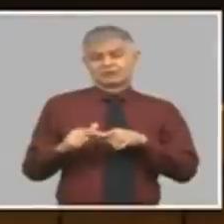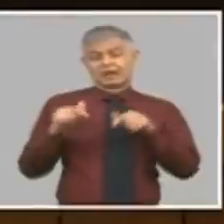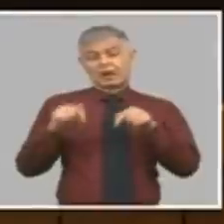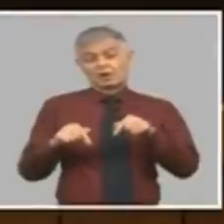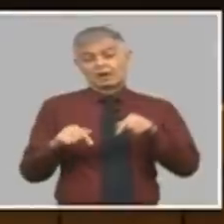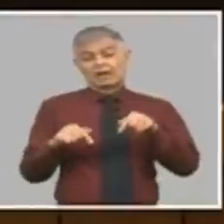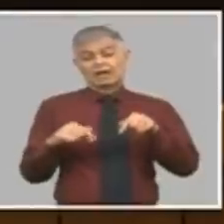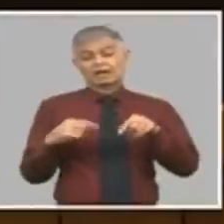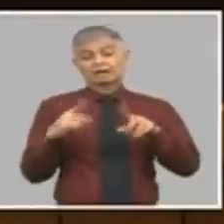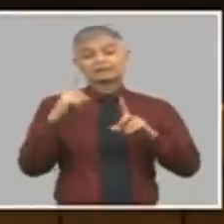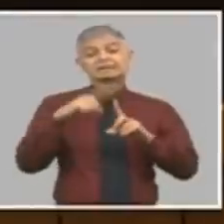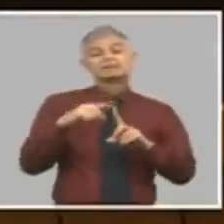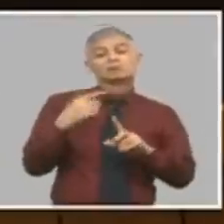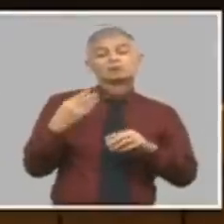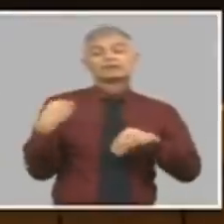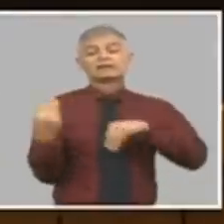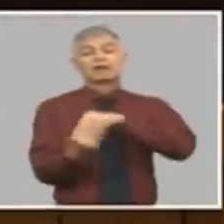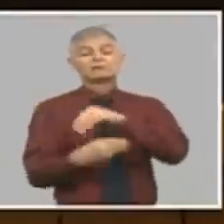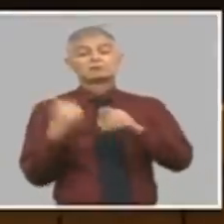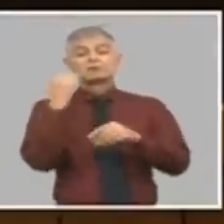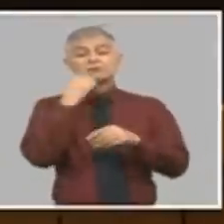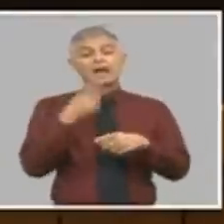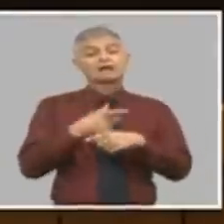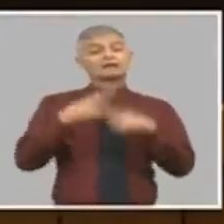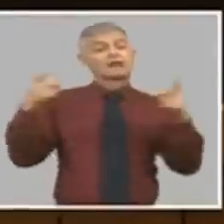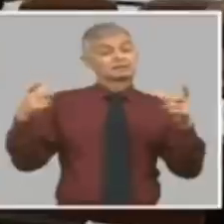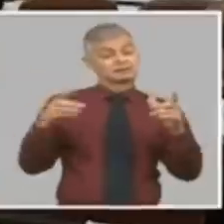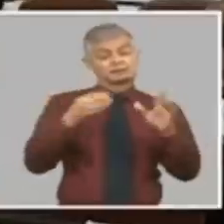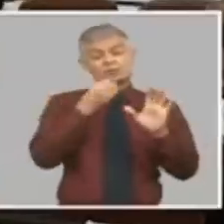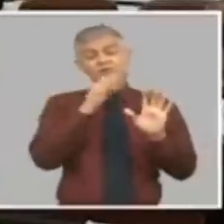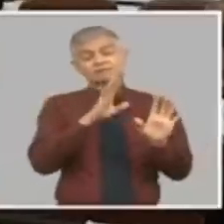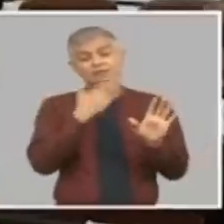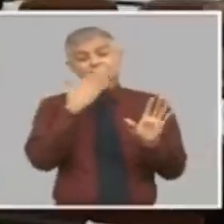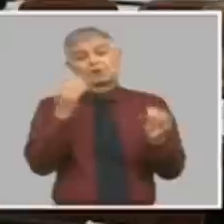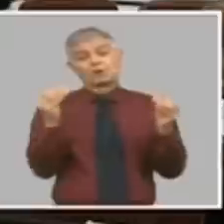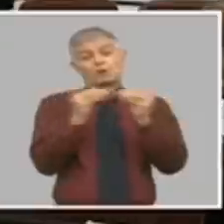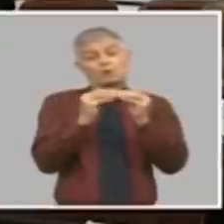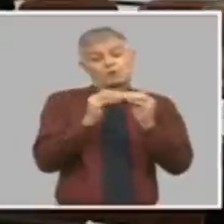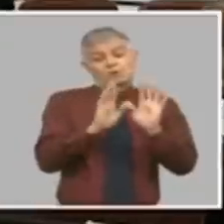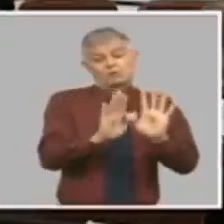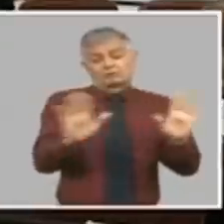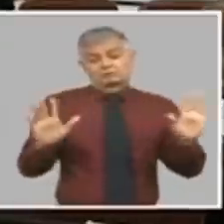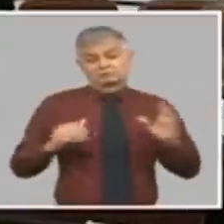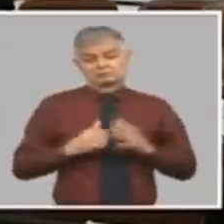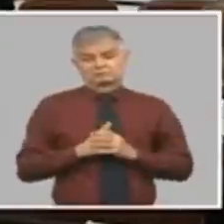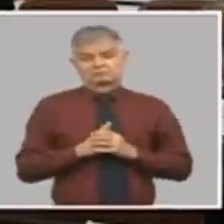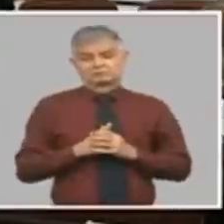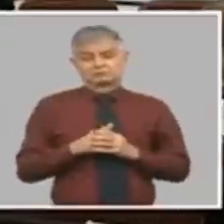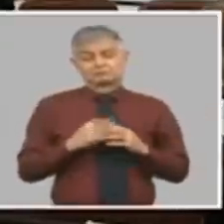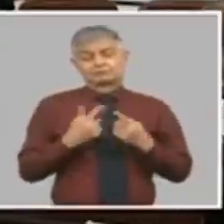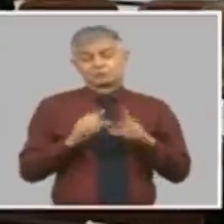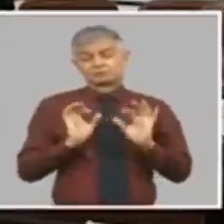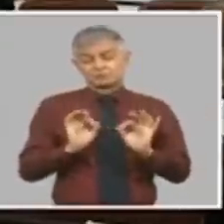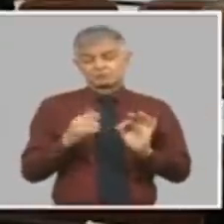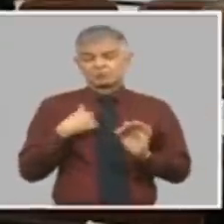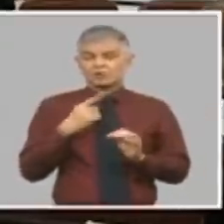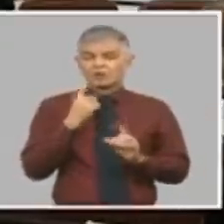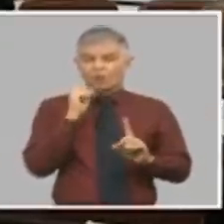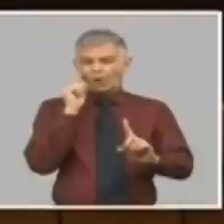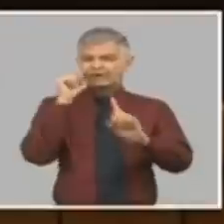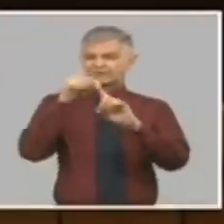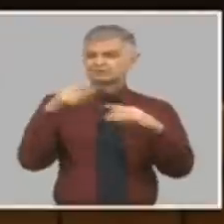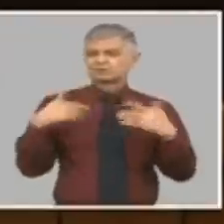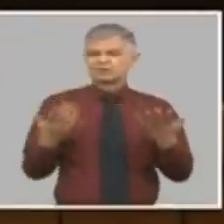expresados. Por eso, como dije, el objetivo es ir ordenando